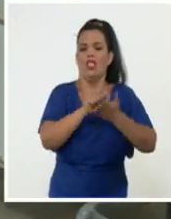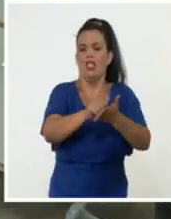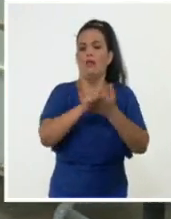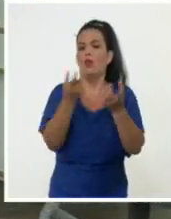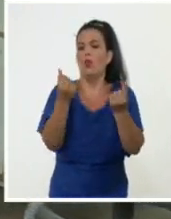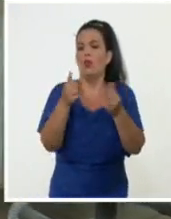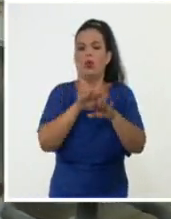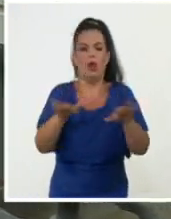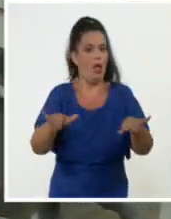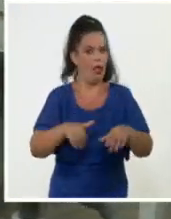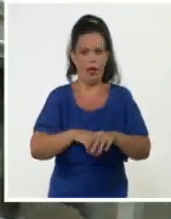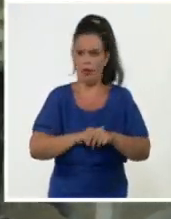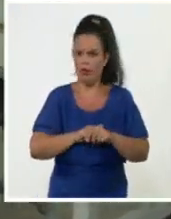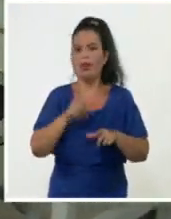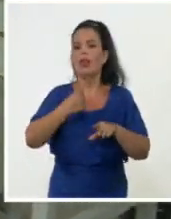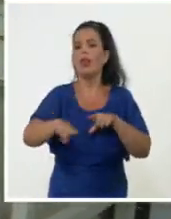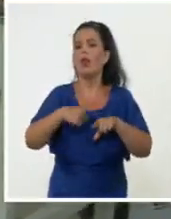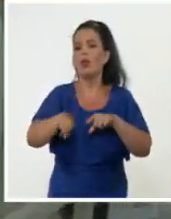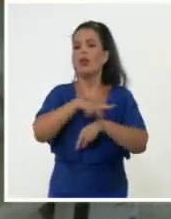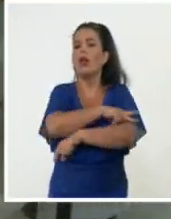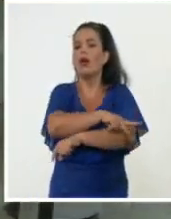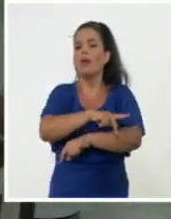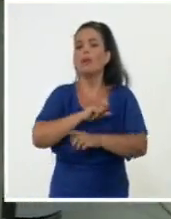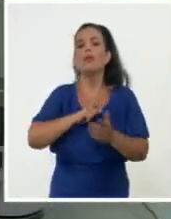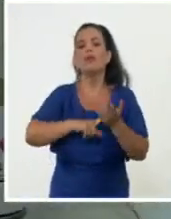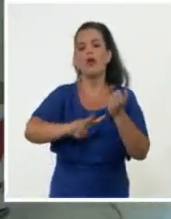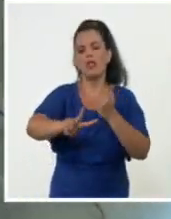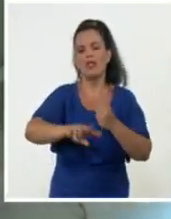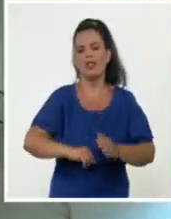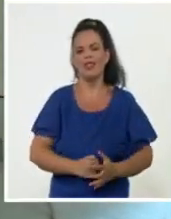Adán Morel, Sistema Informativo de la Televisión Cubana.